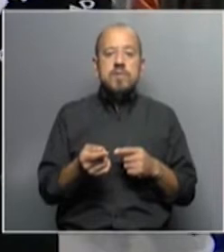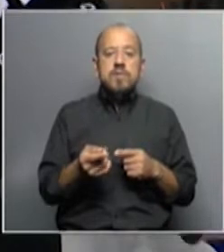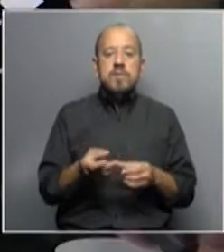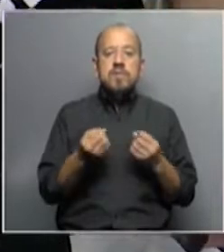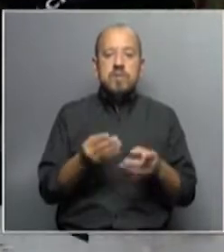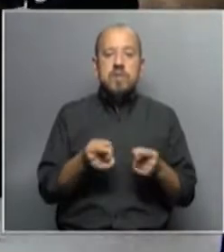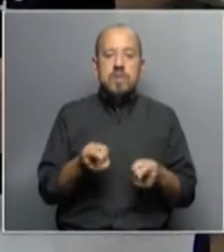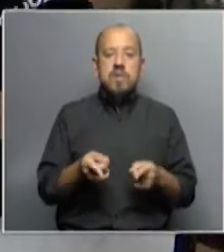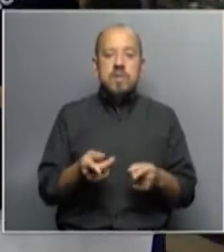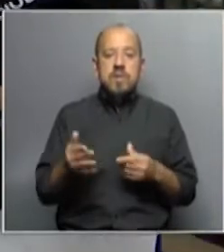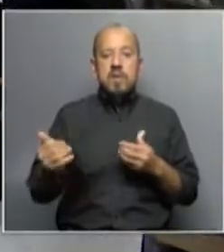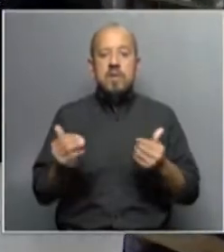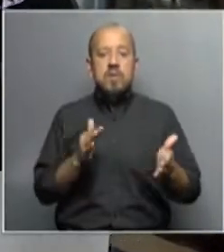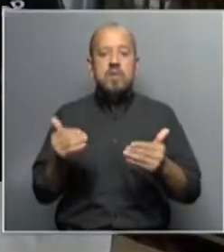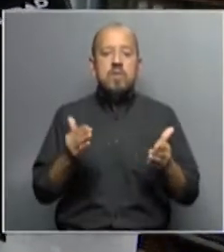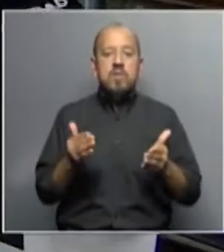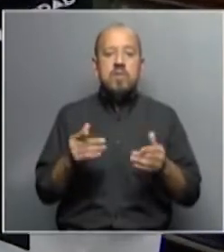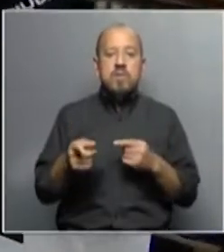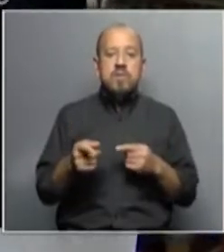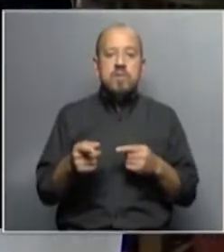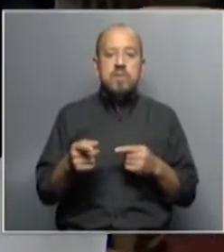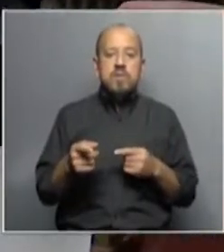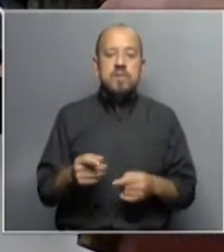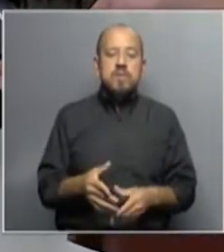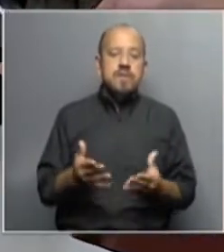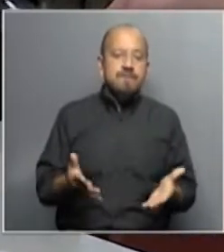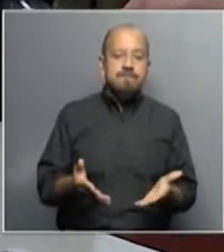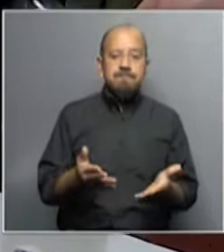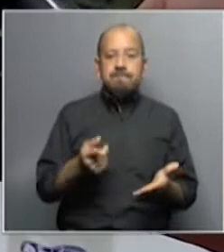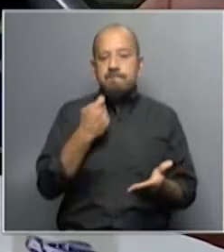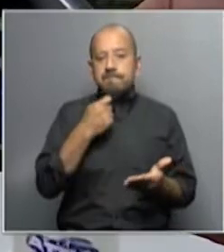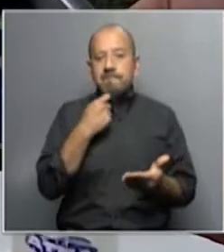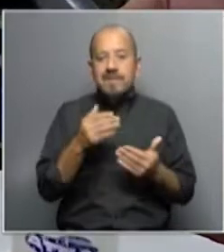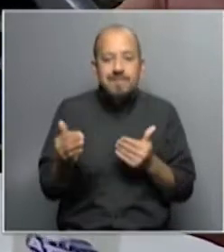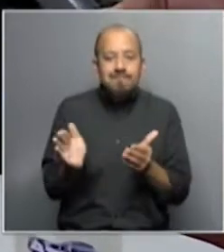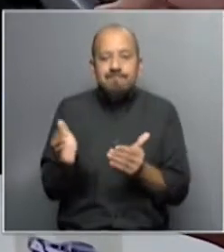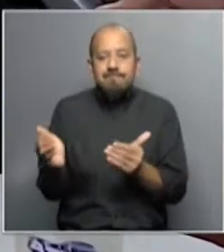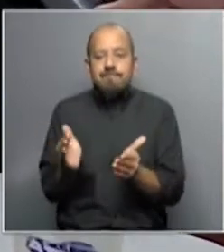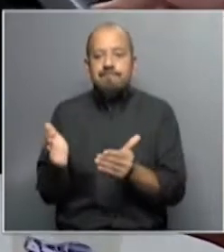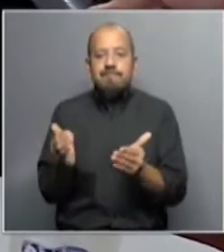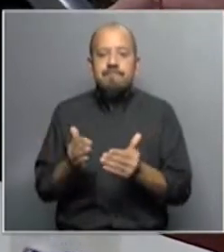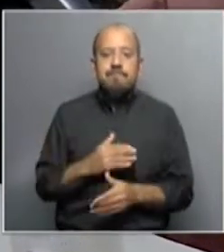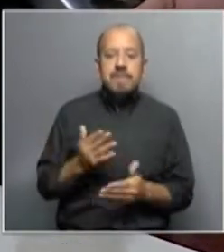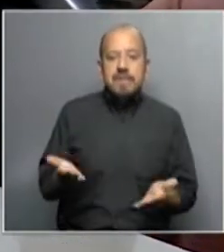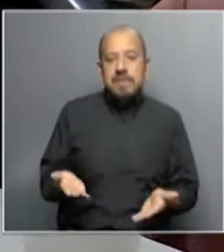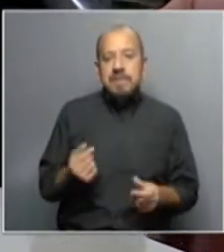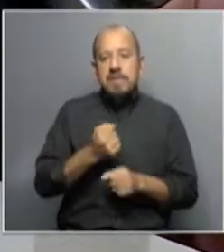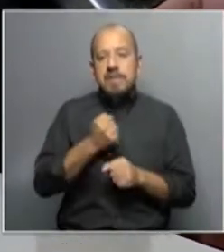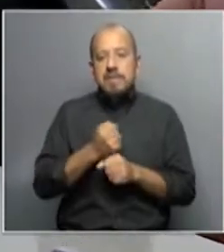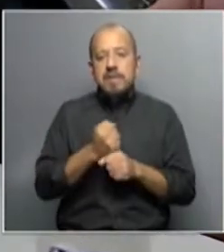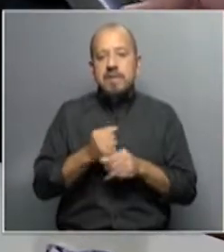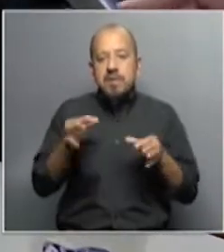este lugar, como ven, es chico y no tenemos el lugar suficiente para trabajar con